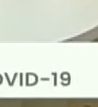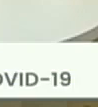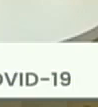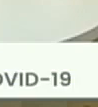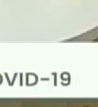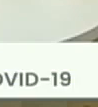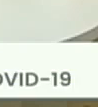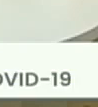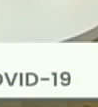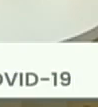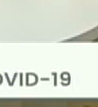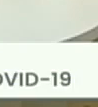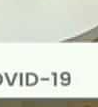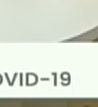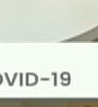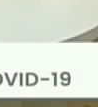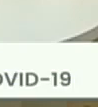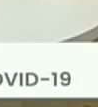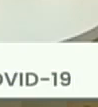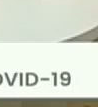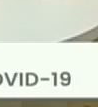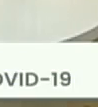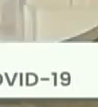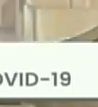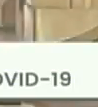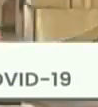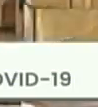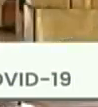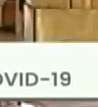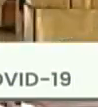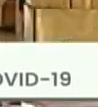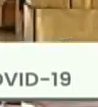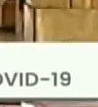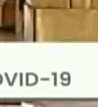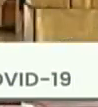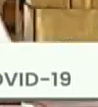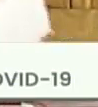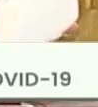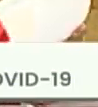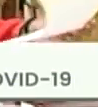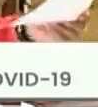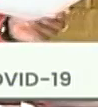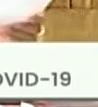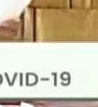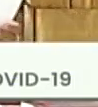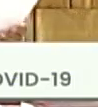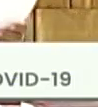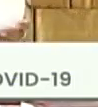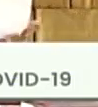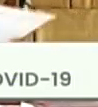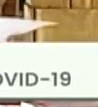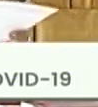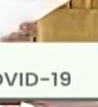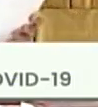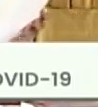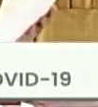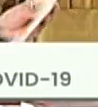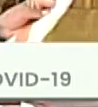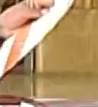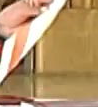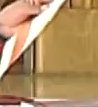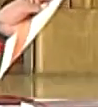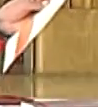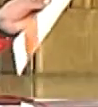Está recibiendo tratamiento y es un caso importado de Colombia. Ya en Colombia, bueno, tenemos